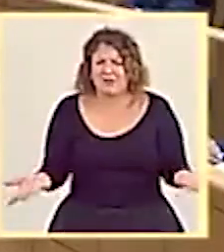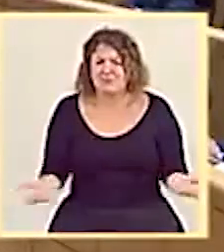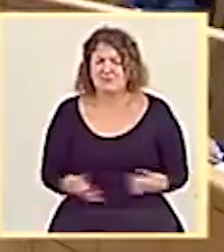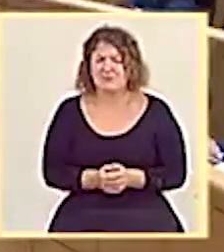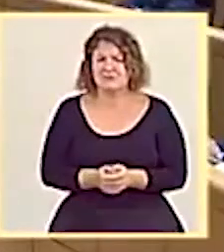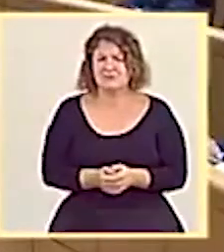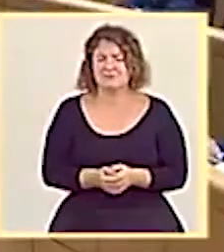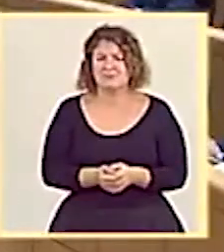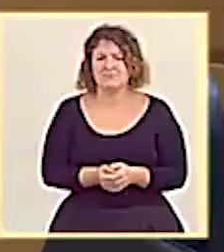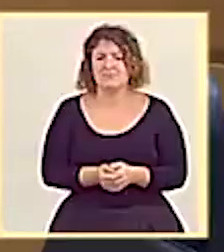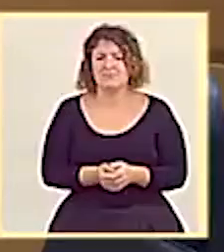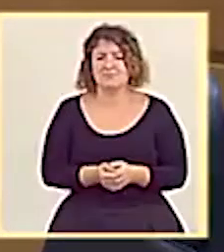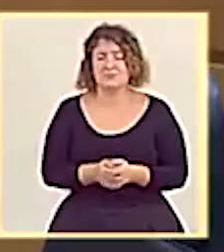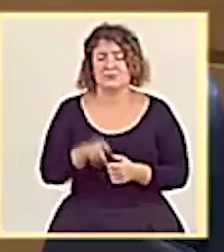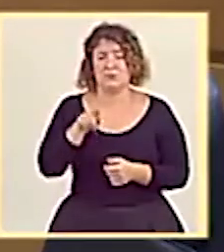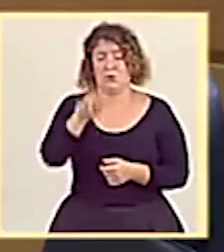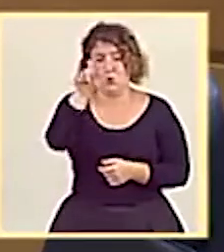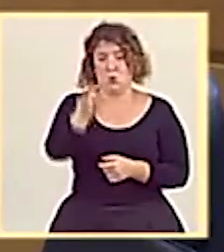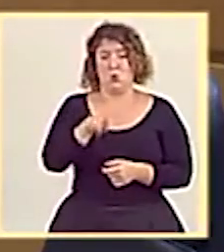Ustedes, senador,